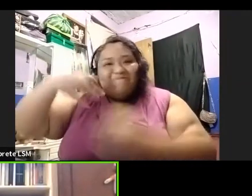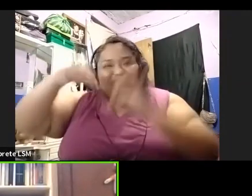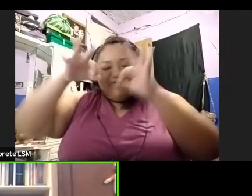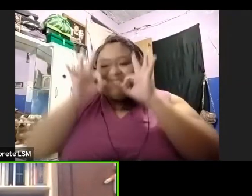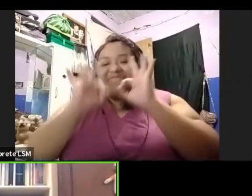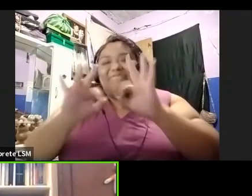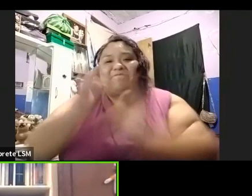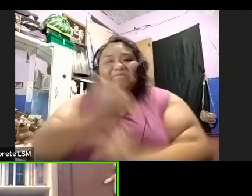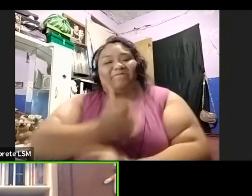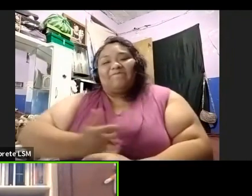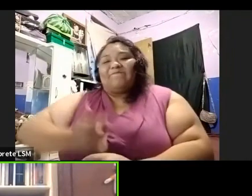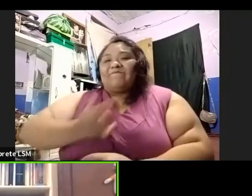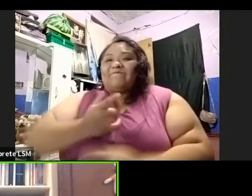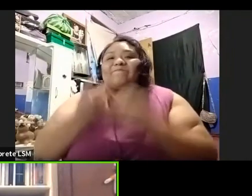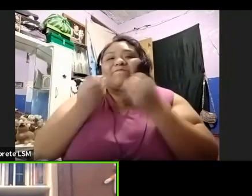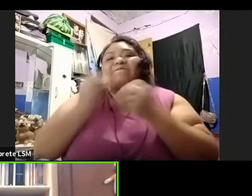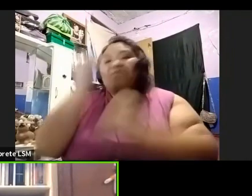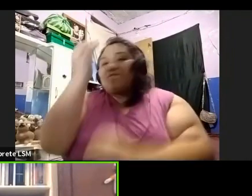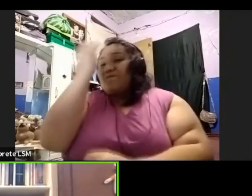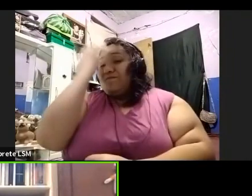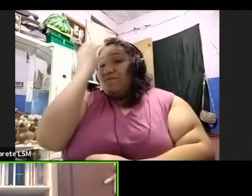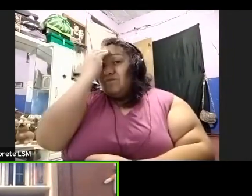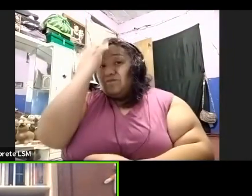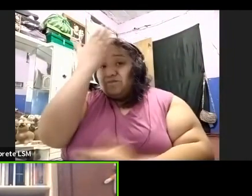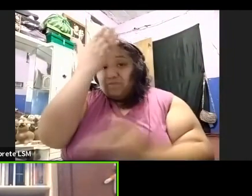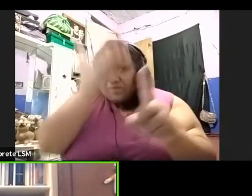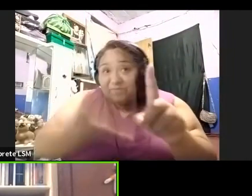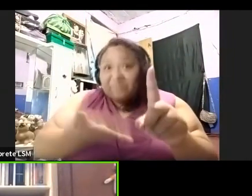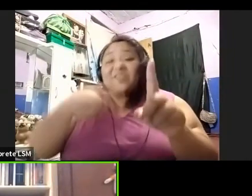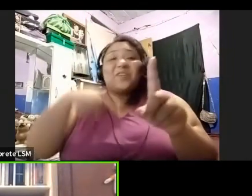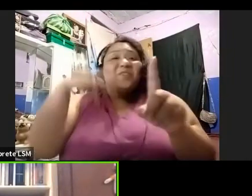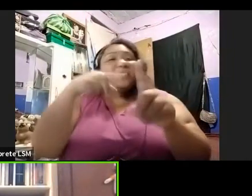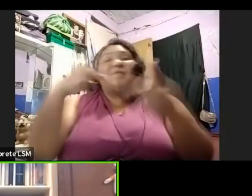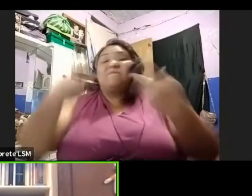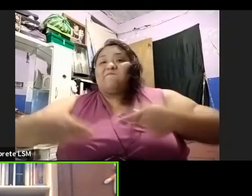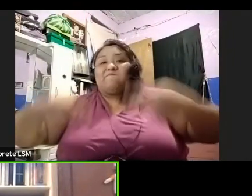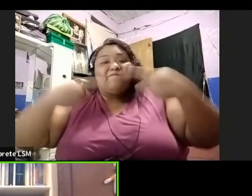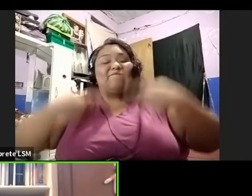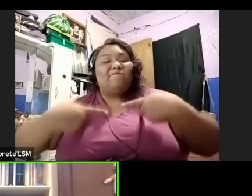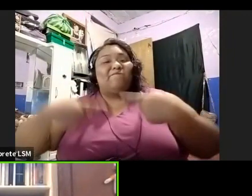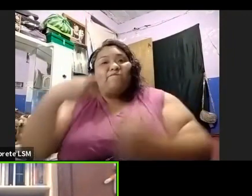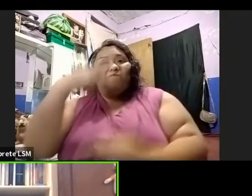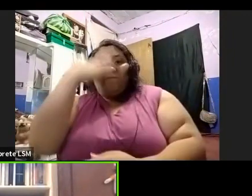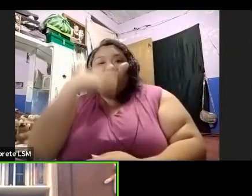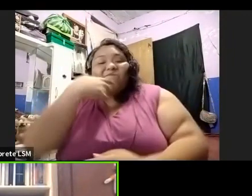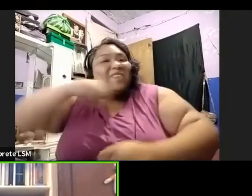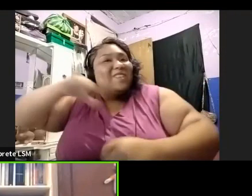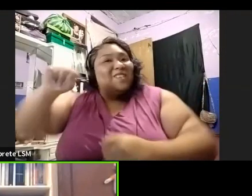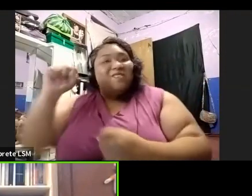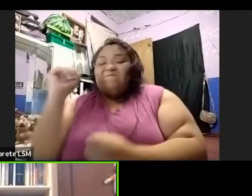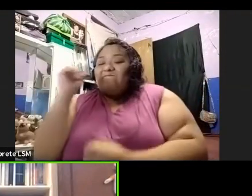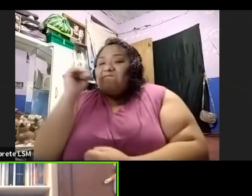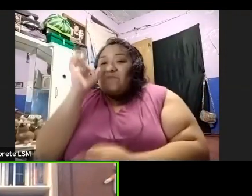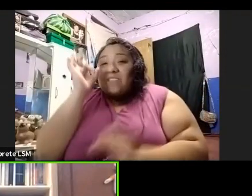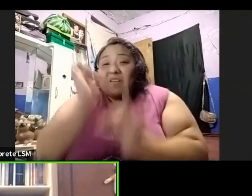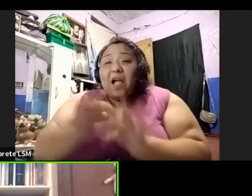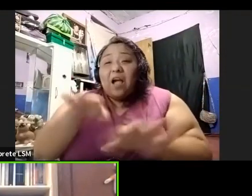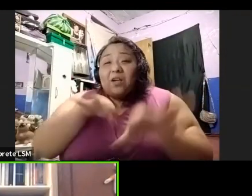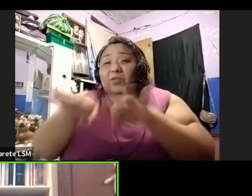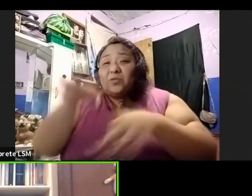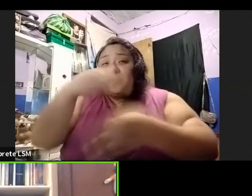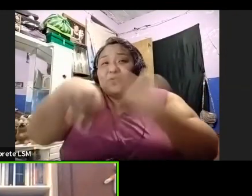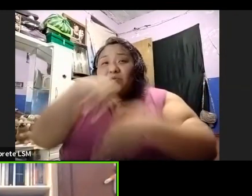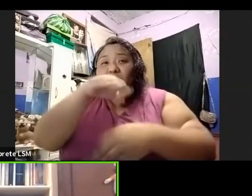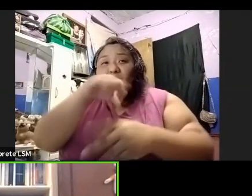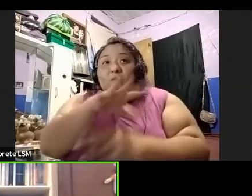conocerte. Es una persona maravillosa este trabajo que has hecho. Bueno, bueno, es impresionante toda